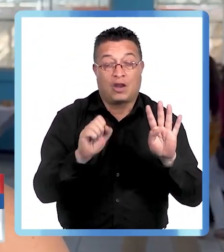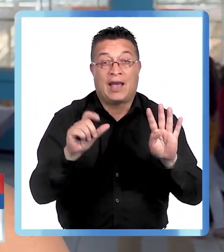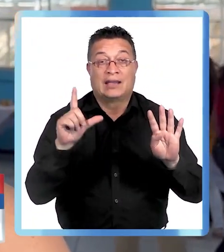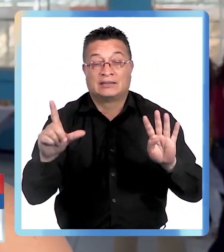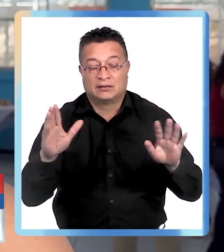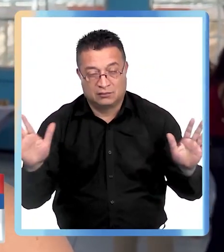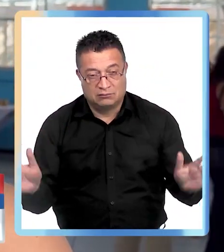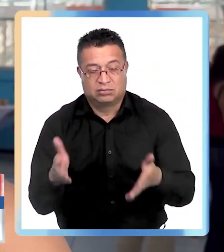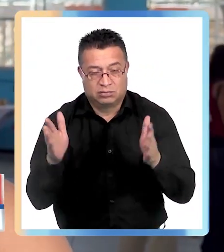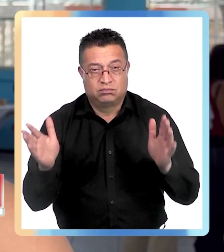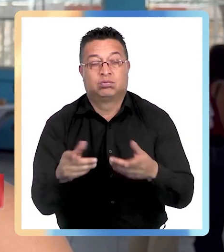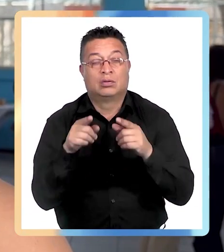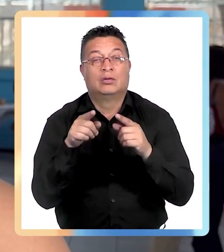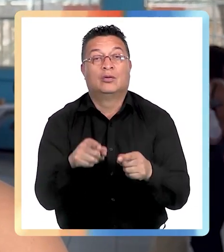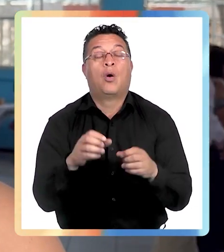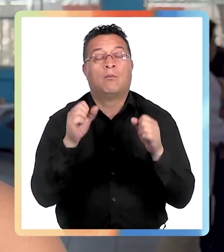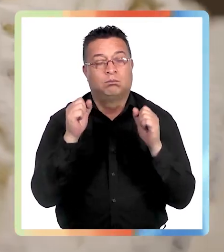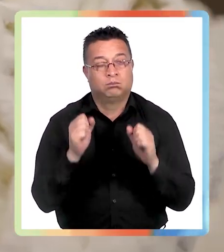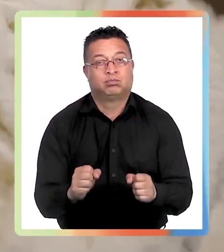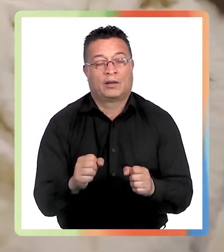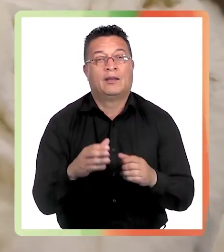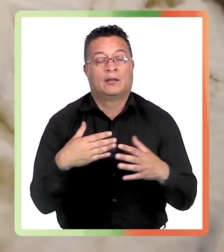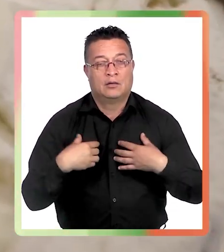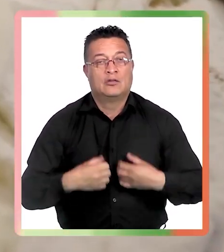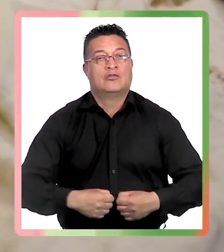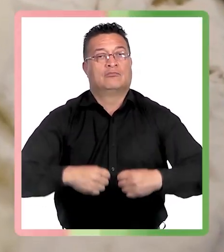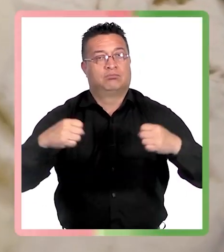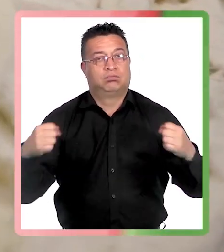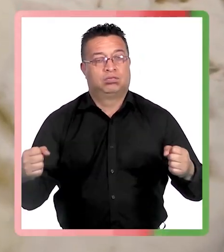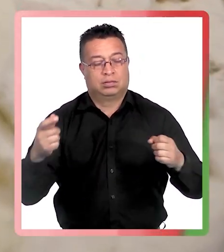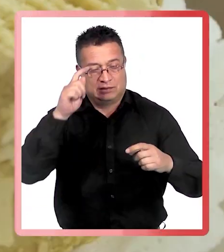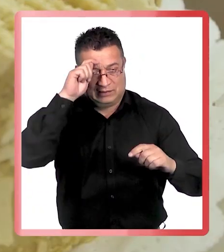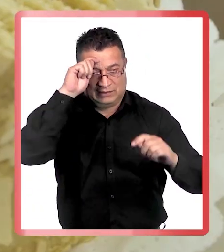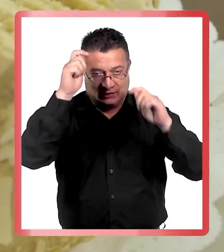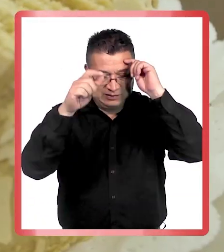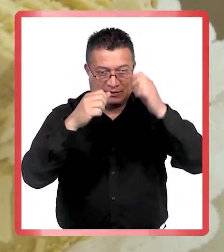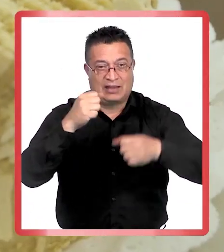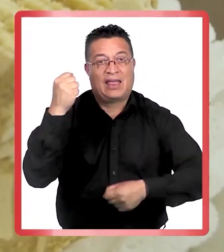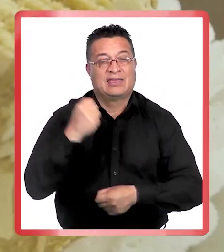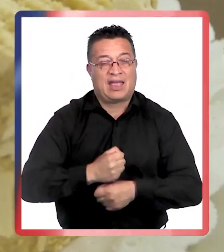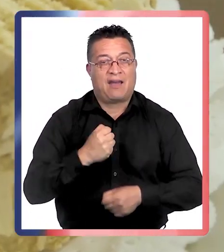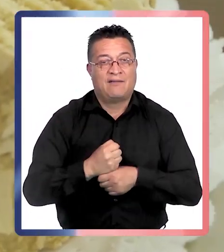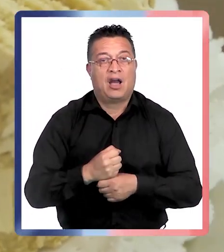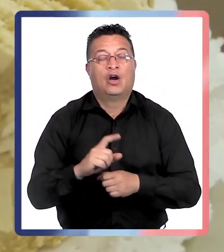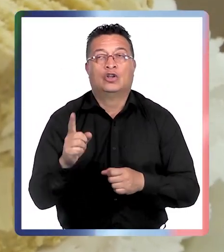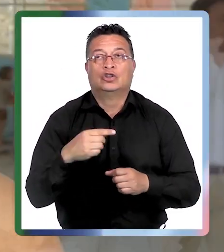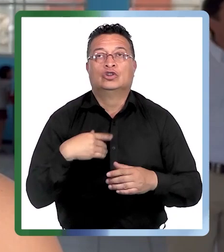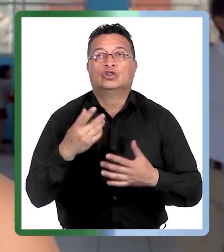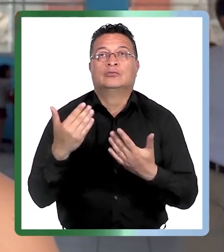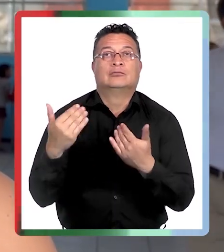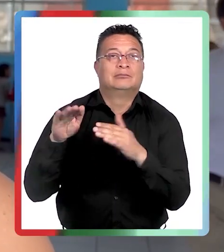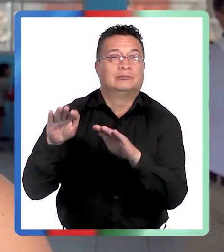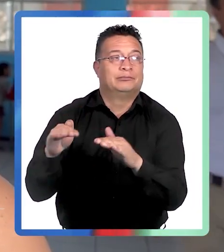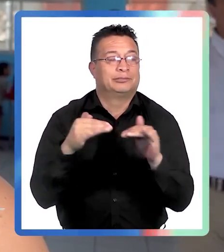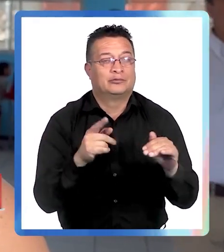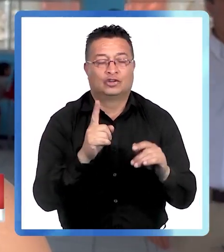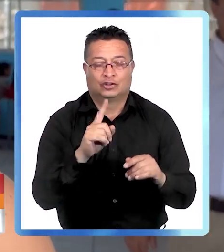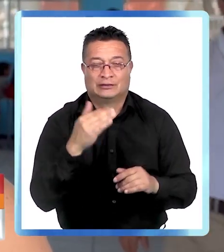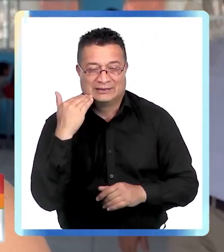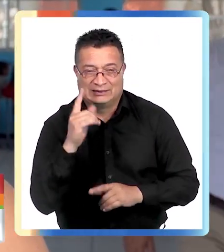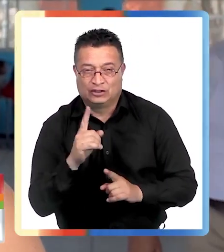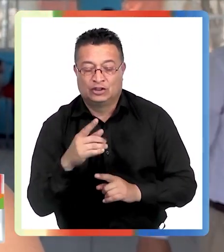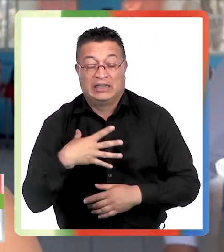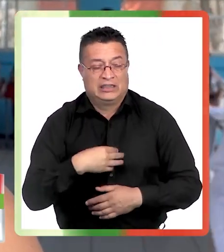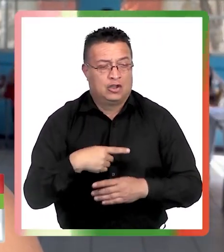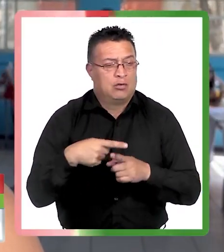incentivar, prepararnos para poder empoderarnos, tener una iniciativa de trabajo, no depender de nadie. Cuando tenemos muchos hijos,